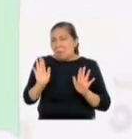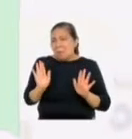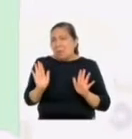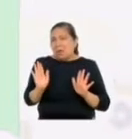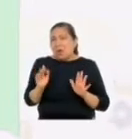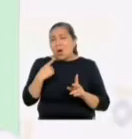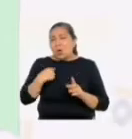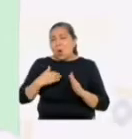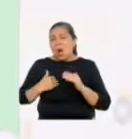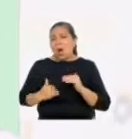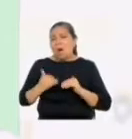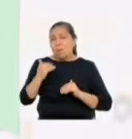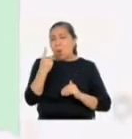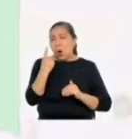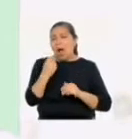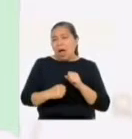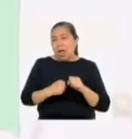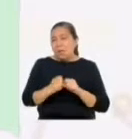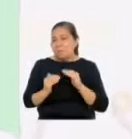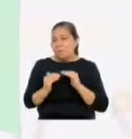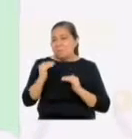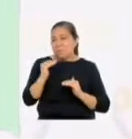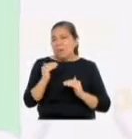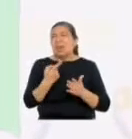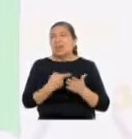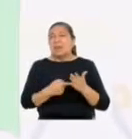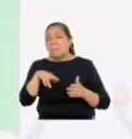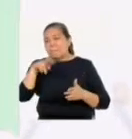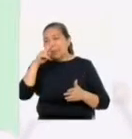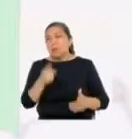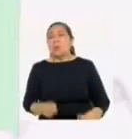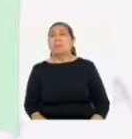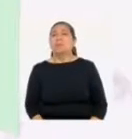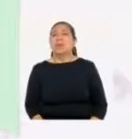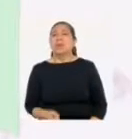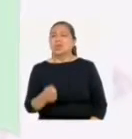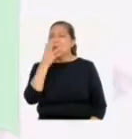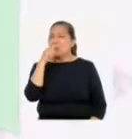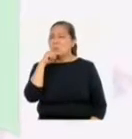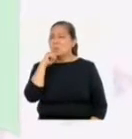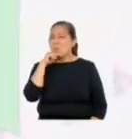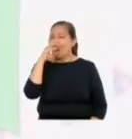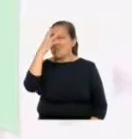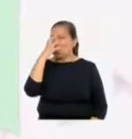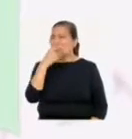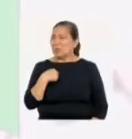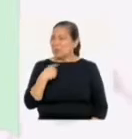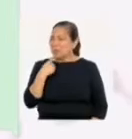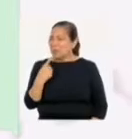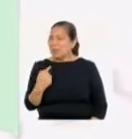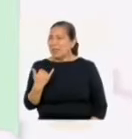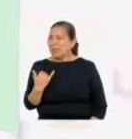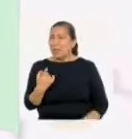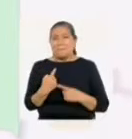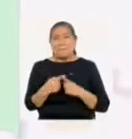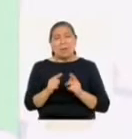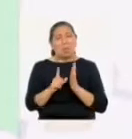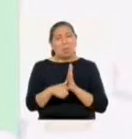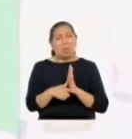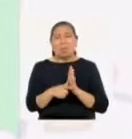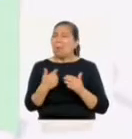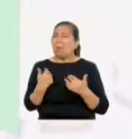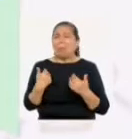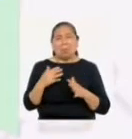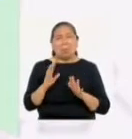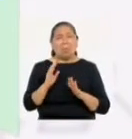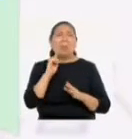ya que soy un año mayor y sé mejor qué le conviene al país. Ella se molesta que yo le diga eso, pero después